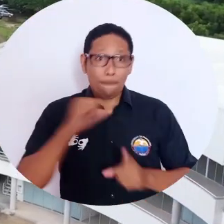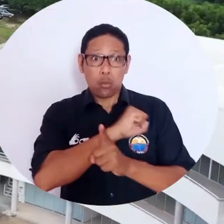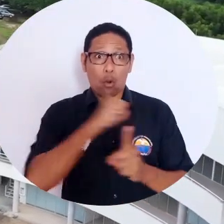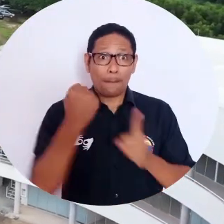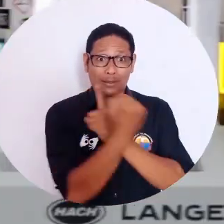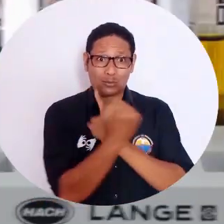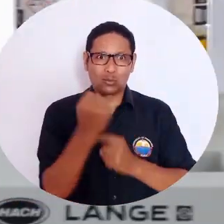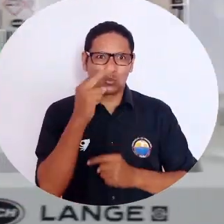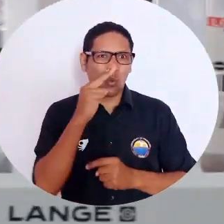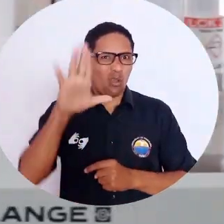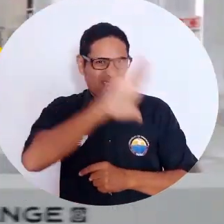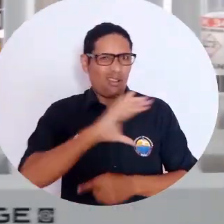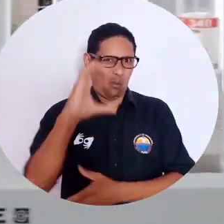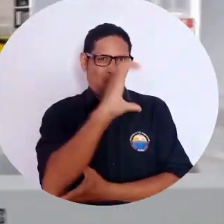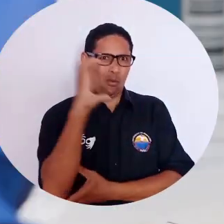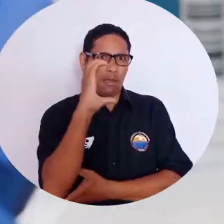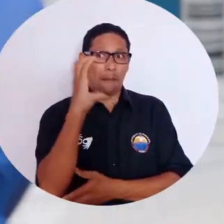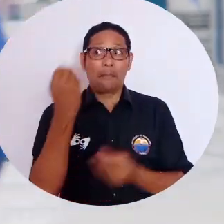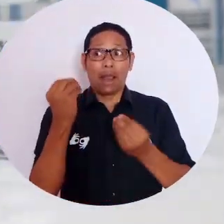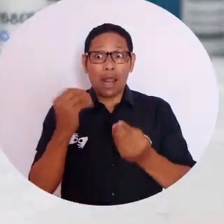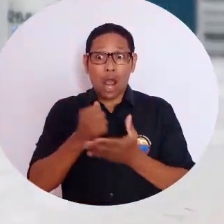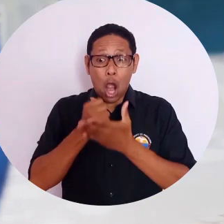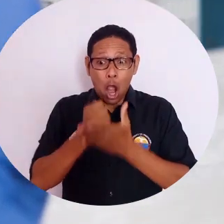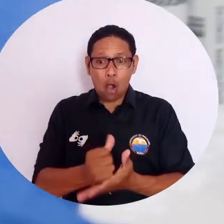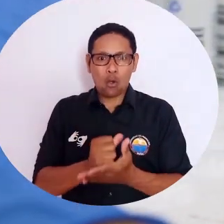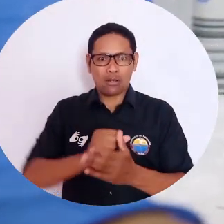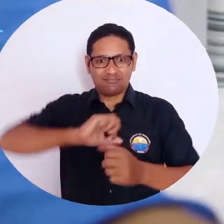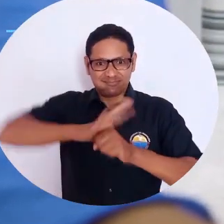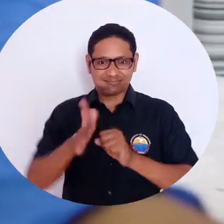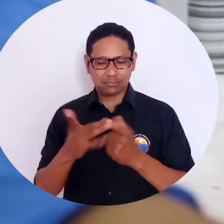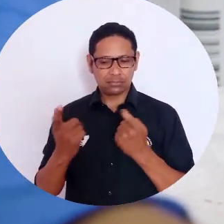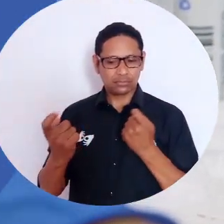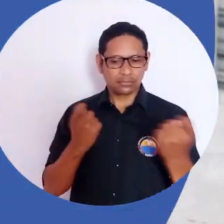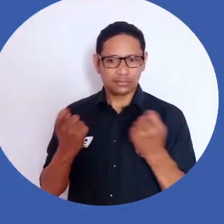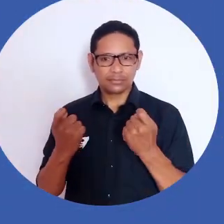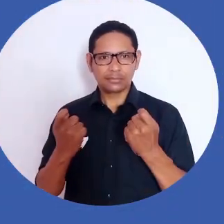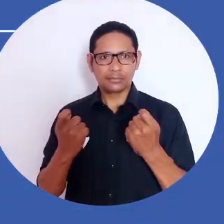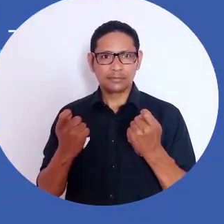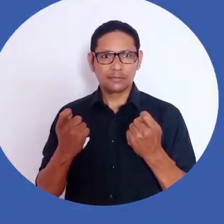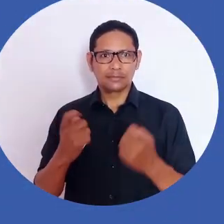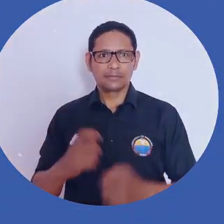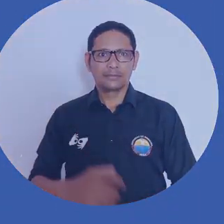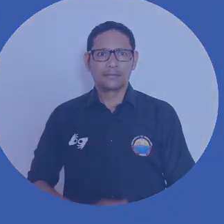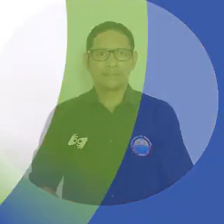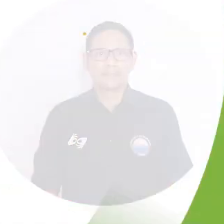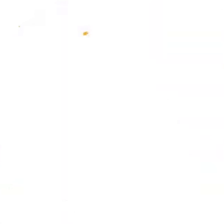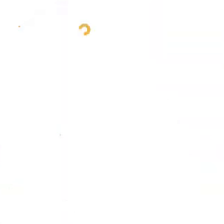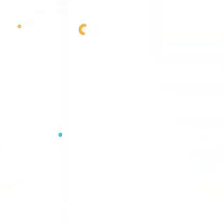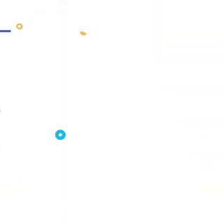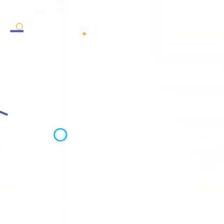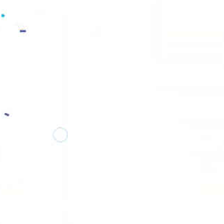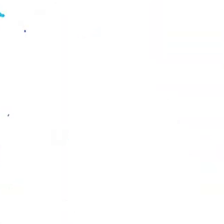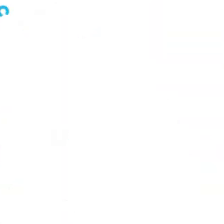asumió el compromiso social con el país con miras a contener la pandemia. ¡Gracias!